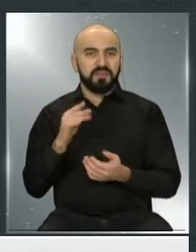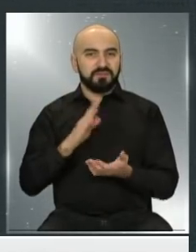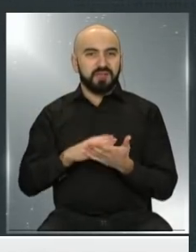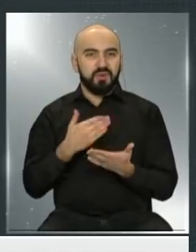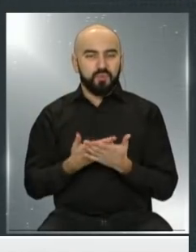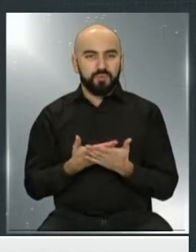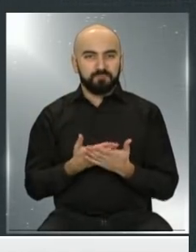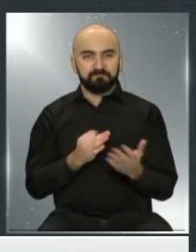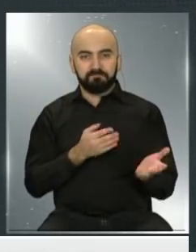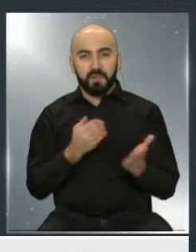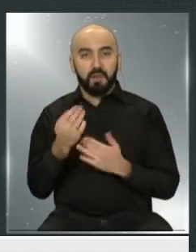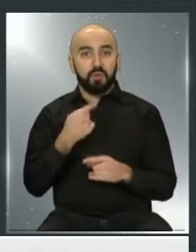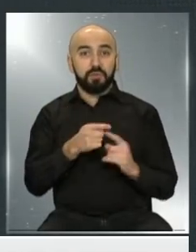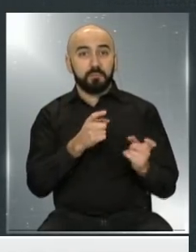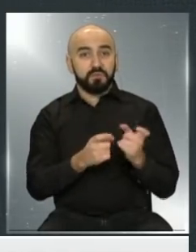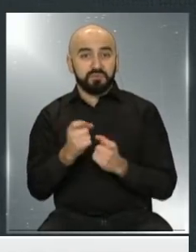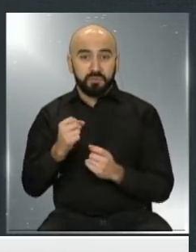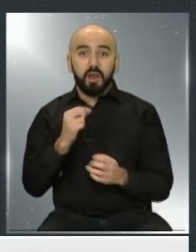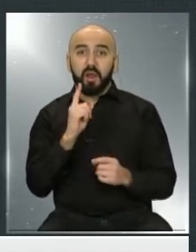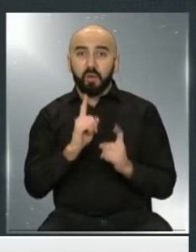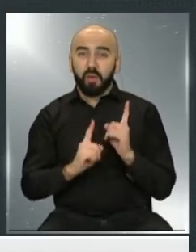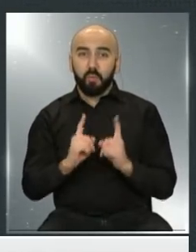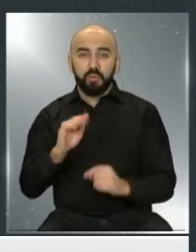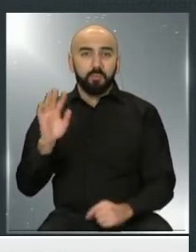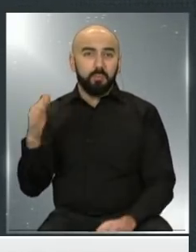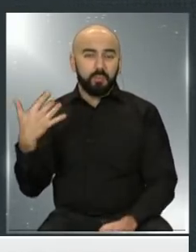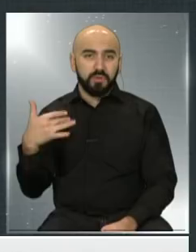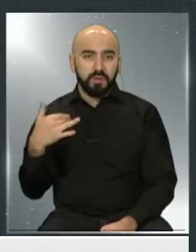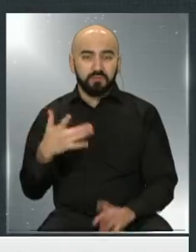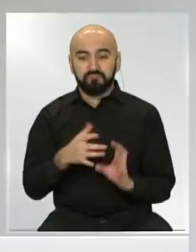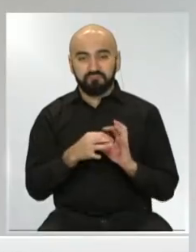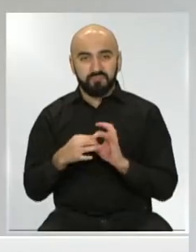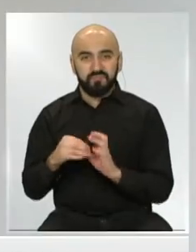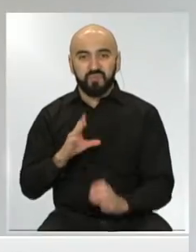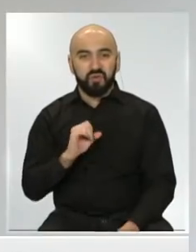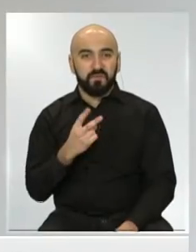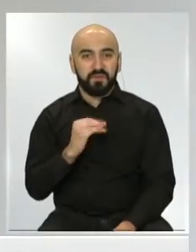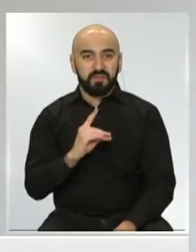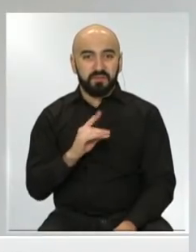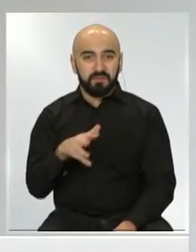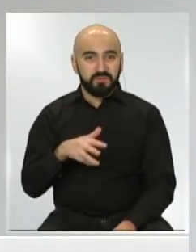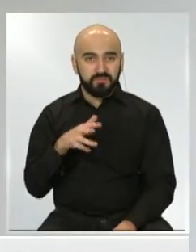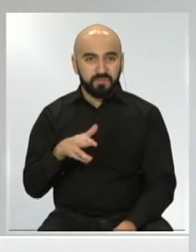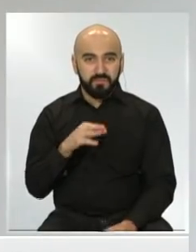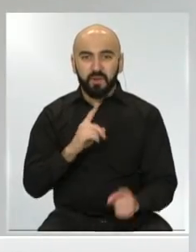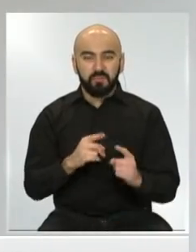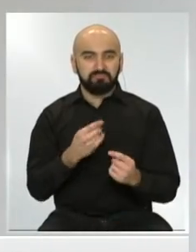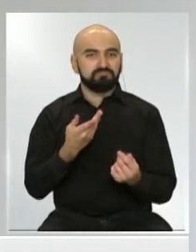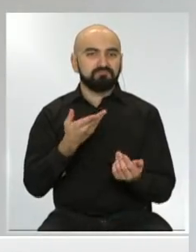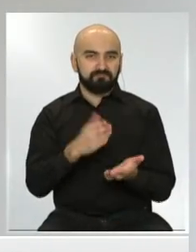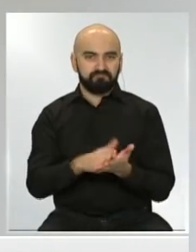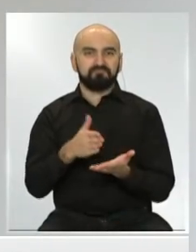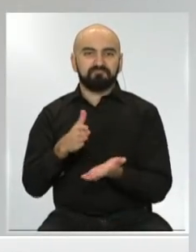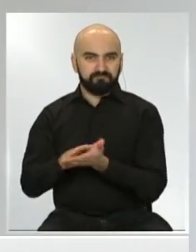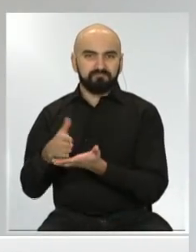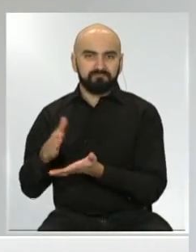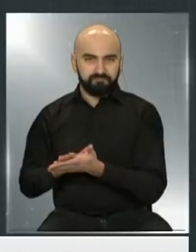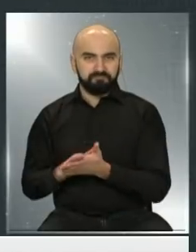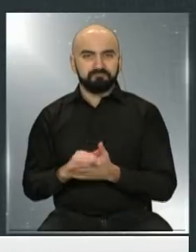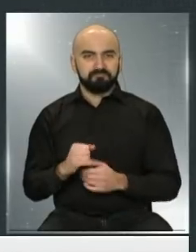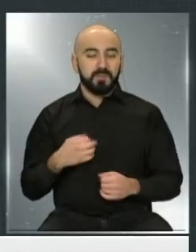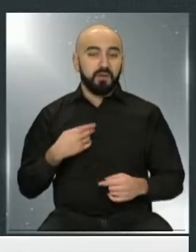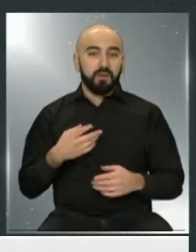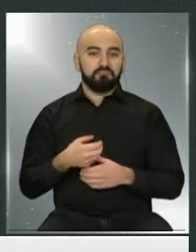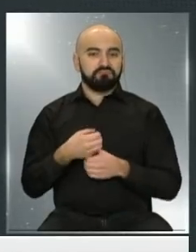trabajadores clave que han fallecido a causa del COVID-19. Son los trabajadores que toman una vela, como usted ve, en silencio para